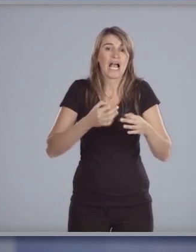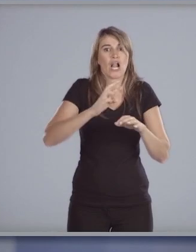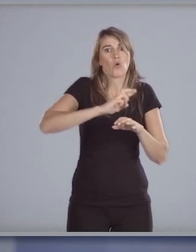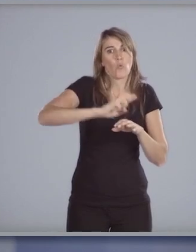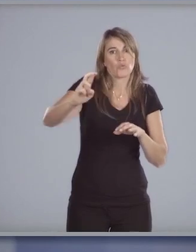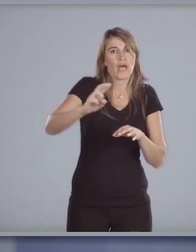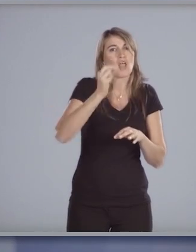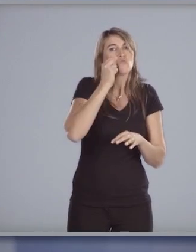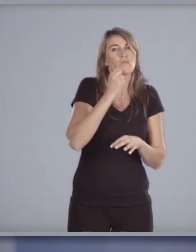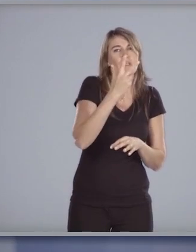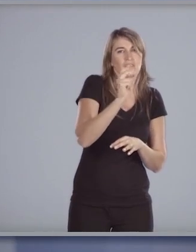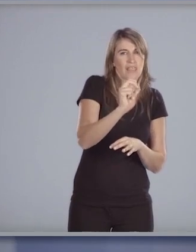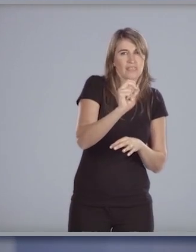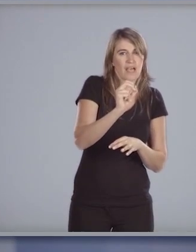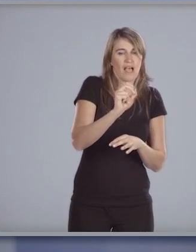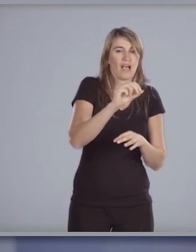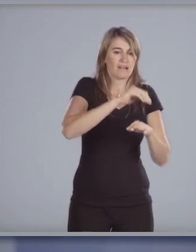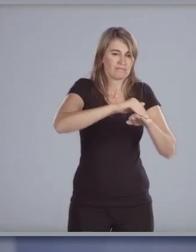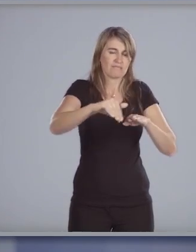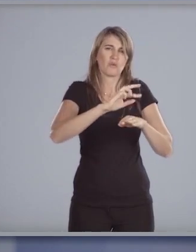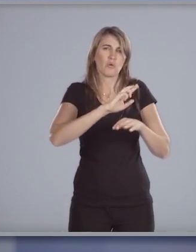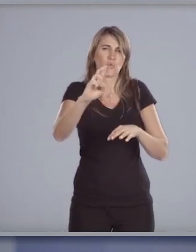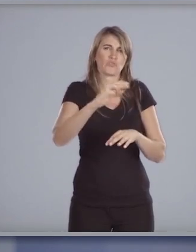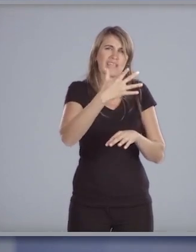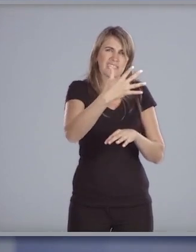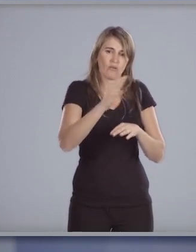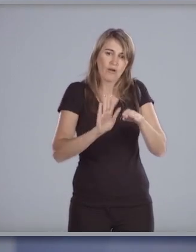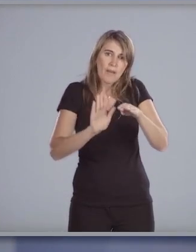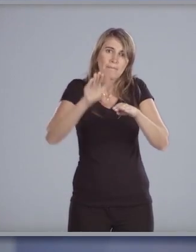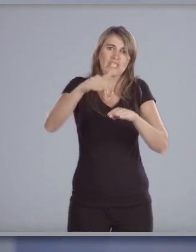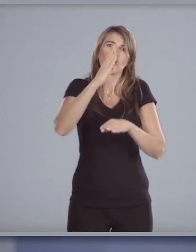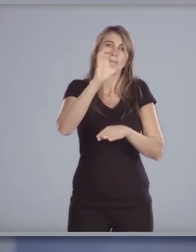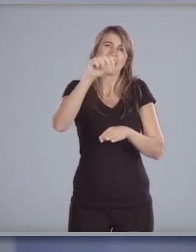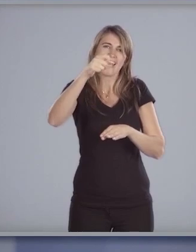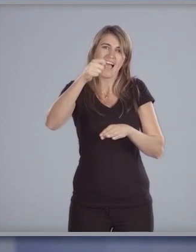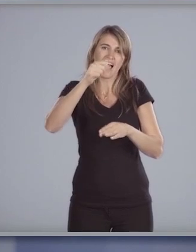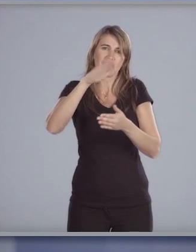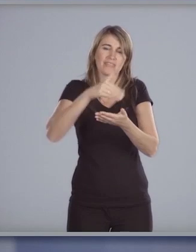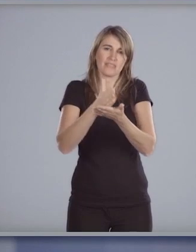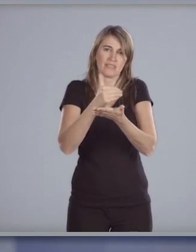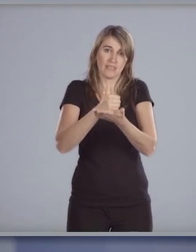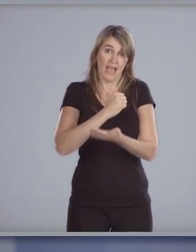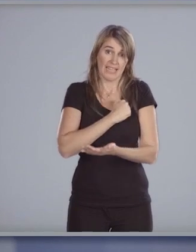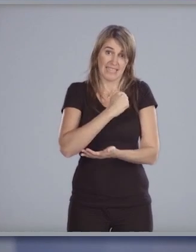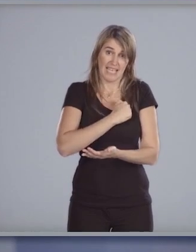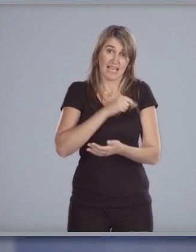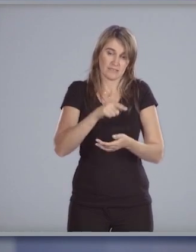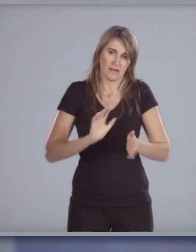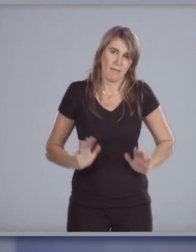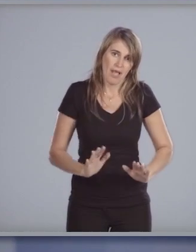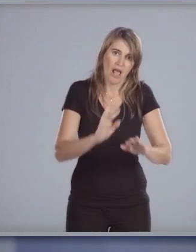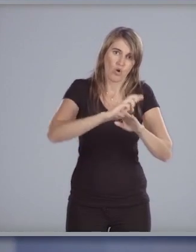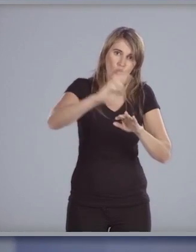rutas 30 entre ruta 5 y repecho de pena en el departamento de artigas